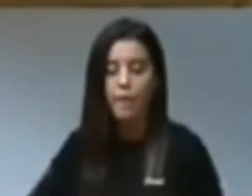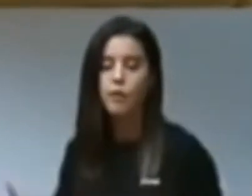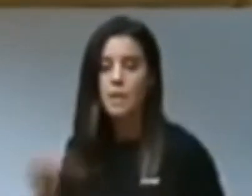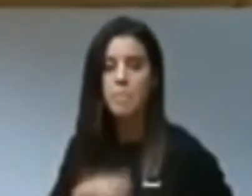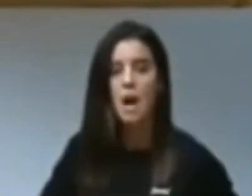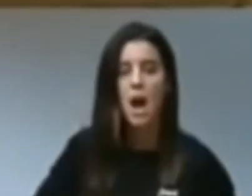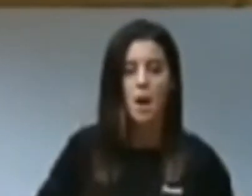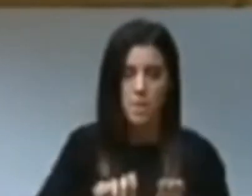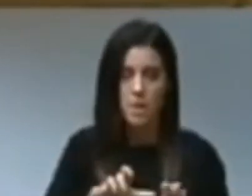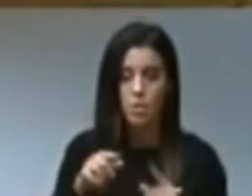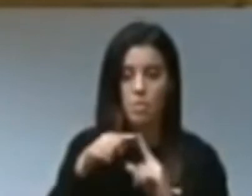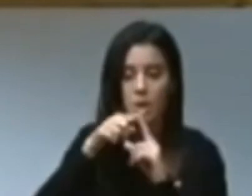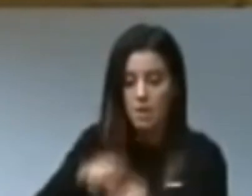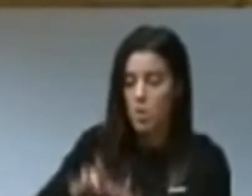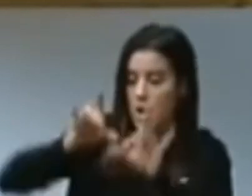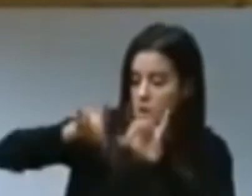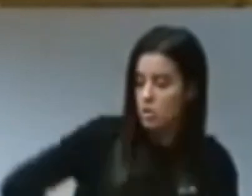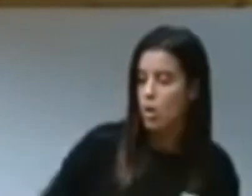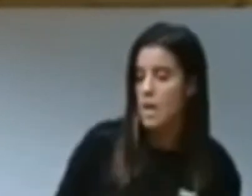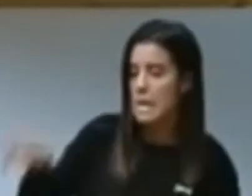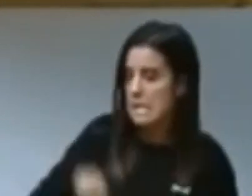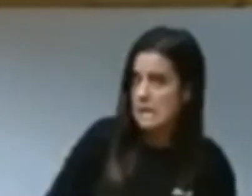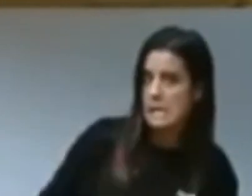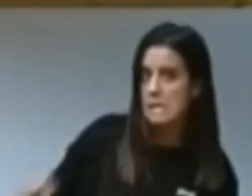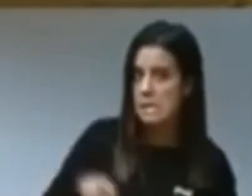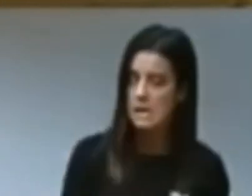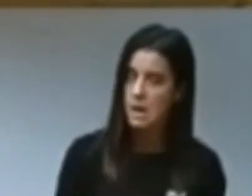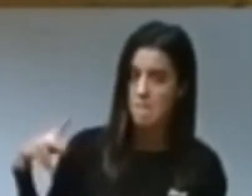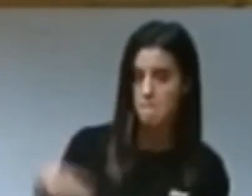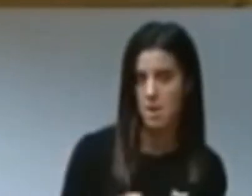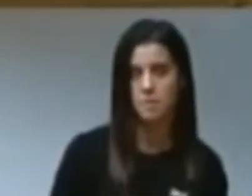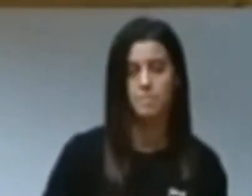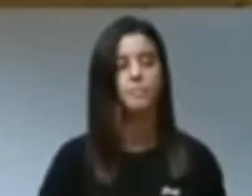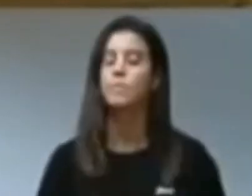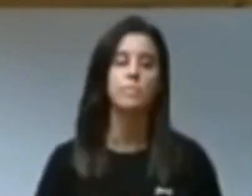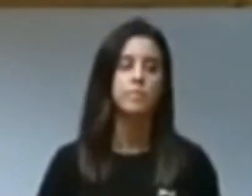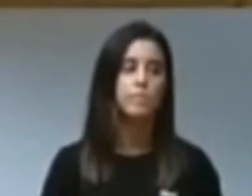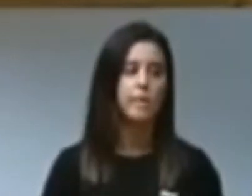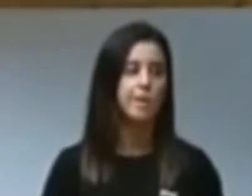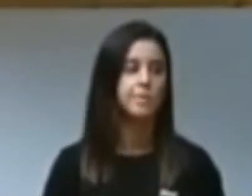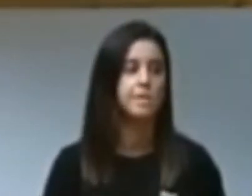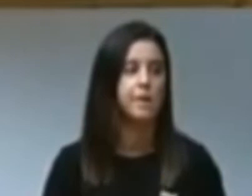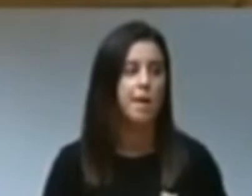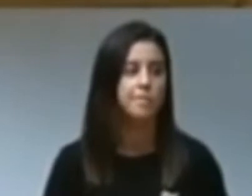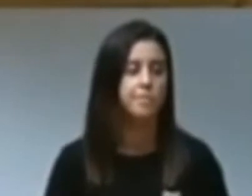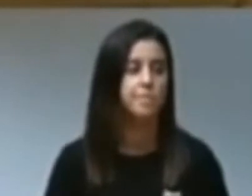nuestros hijos para que no se repita la historia en España. ¿Cómo es posible, señora Dabó,